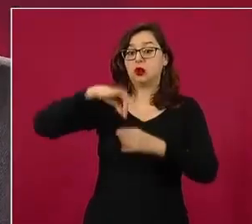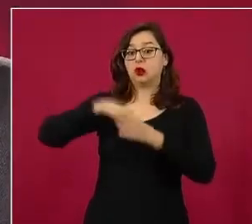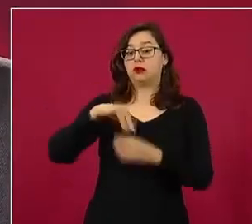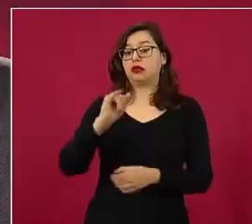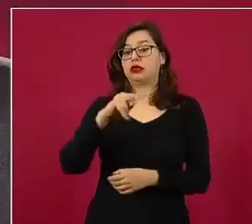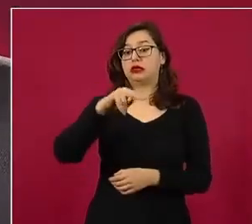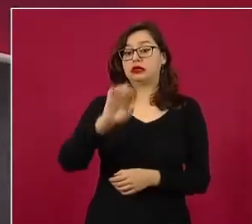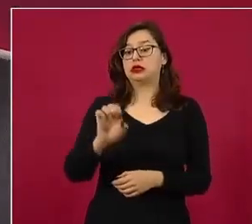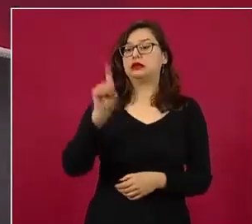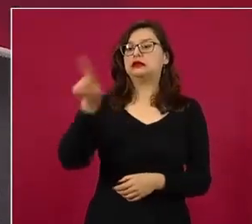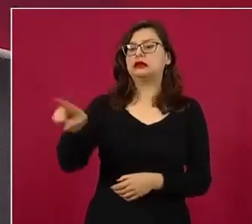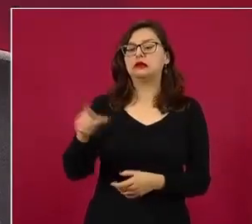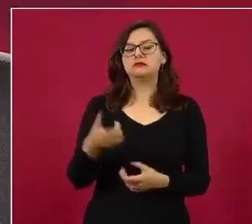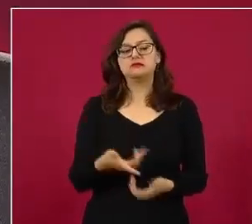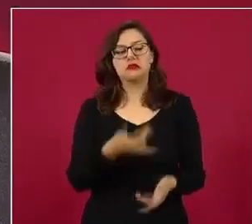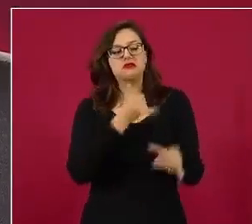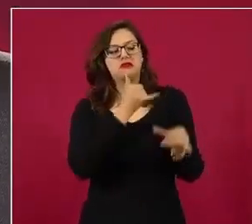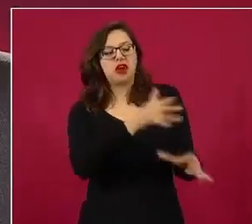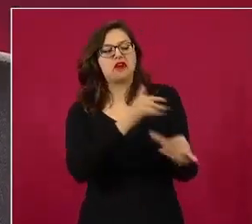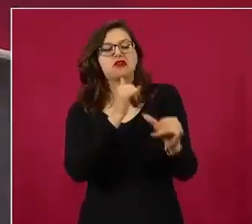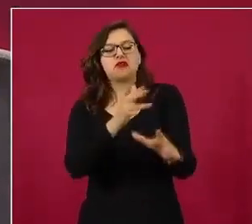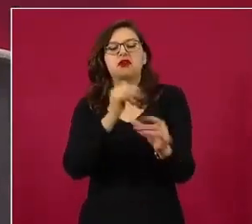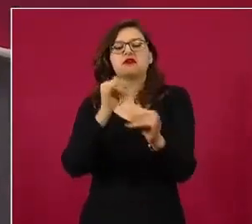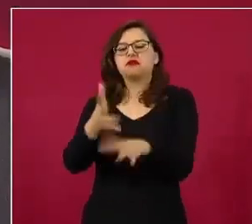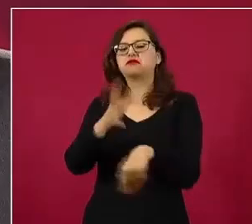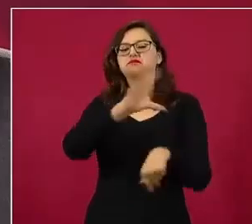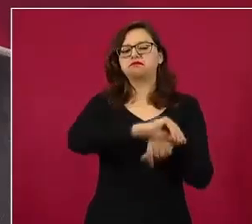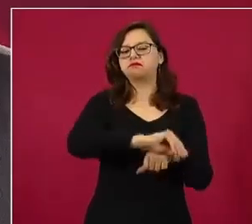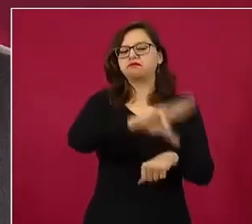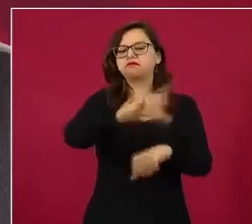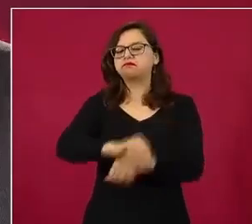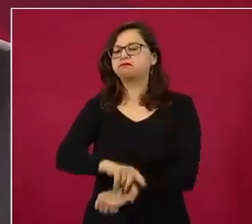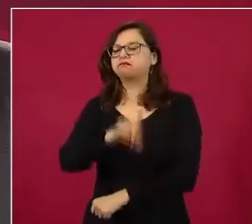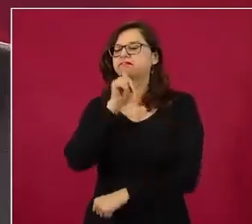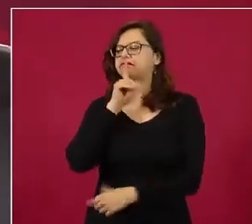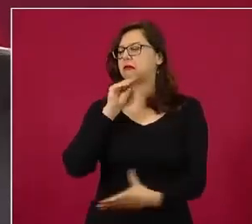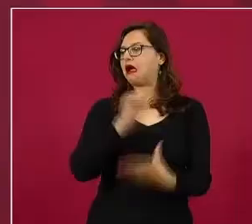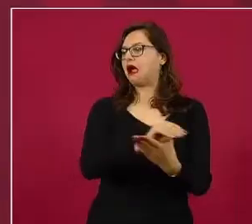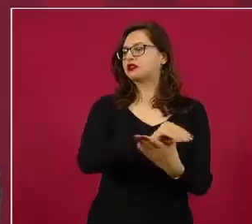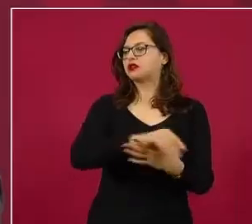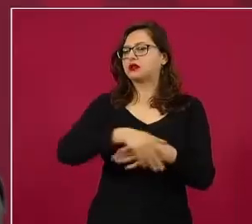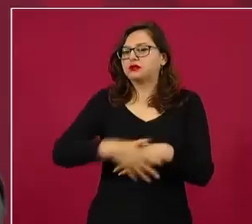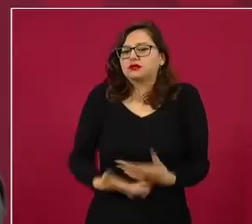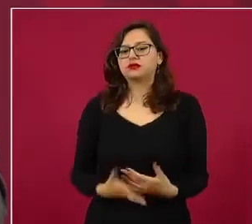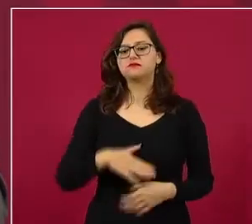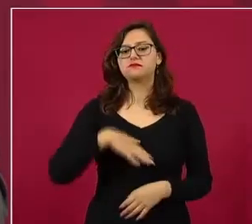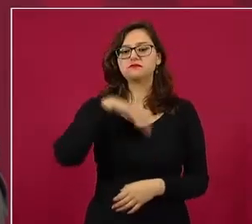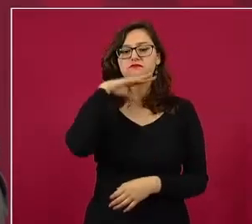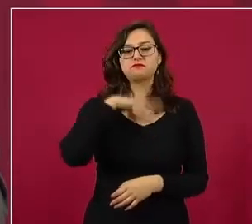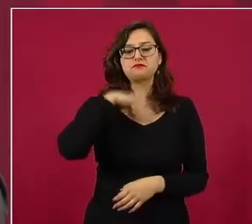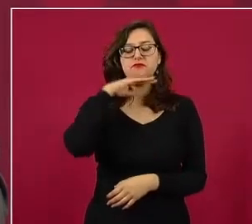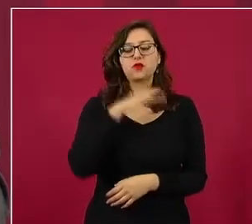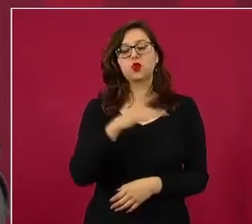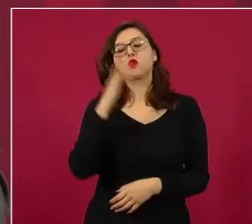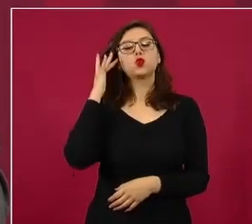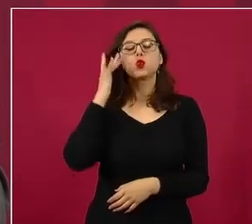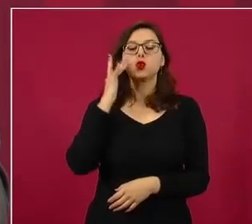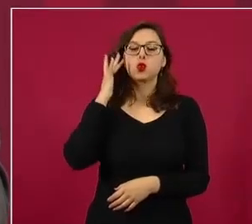y permiten los fraudes electorales y ayudan a los que